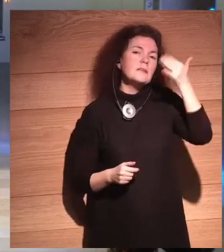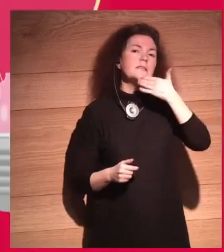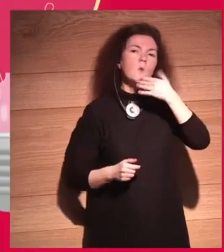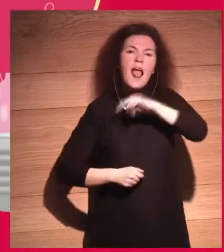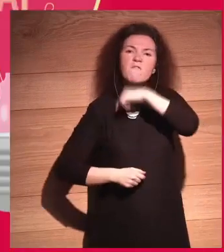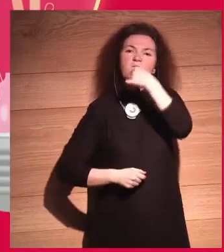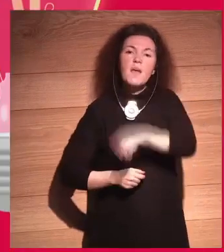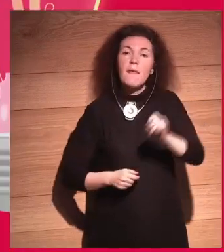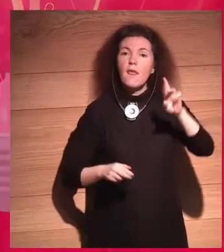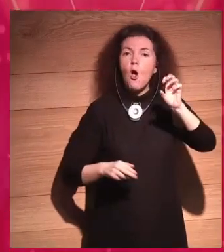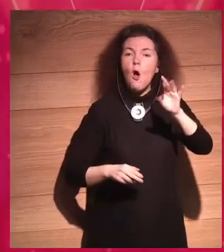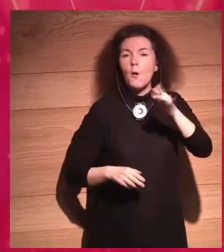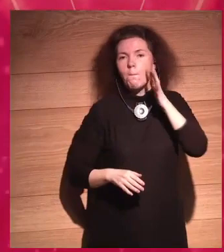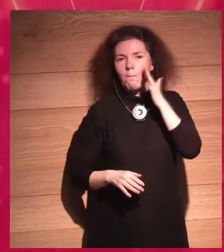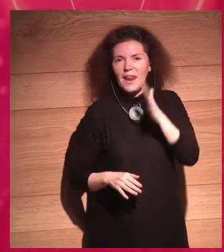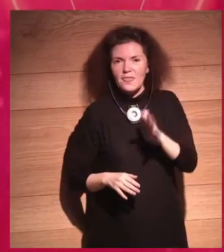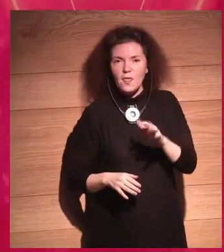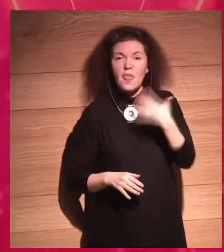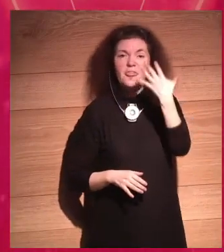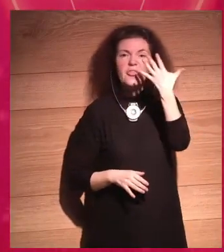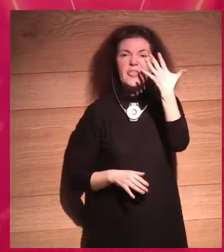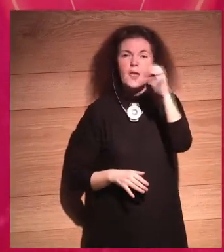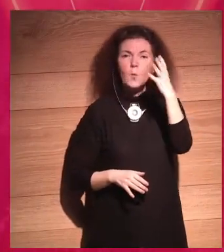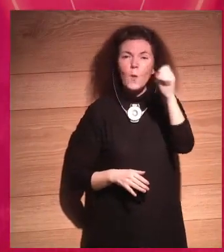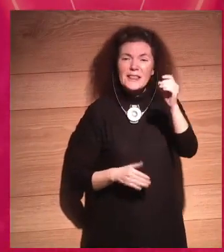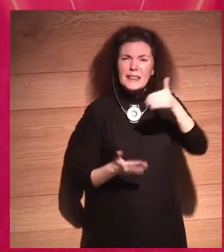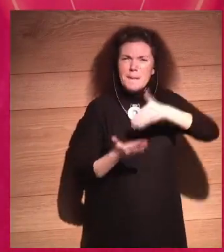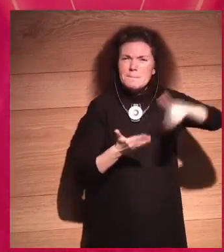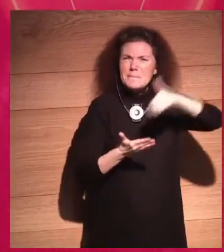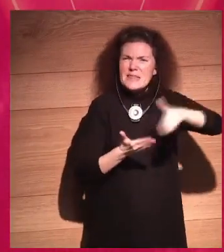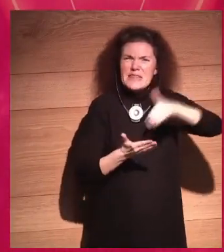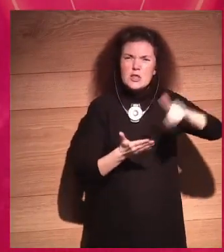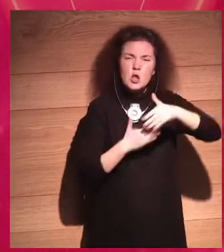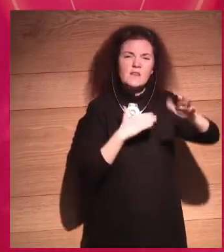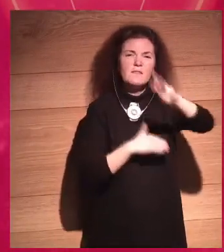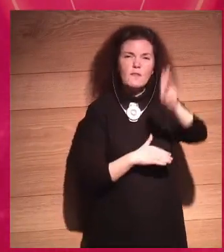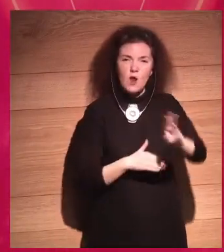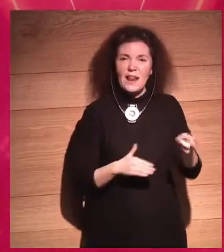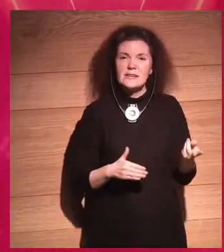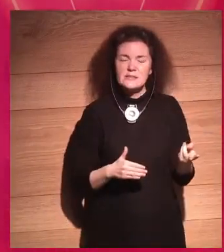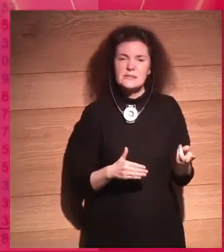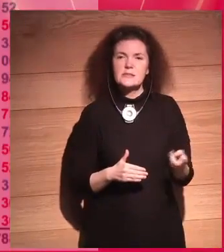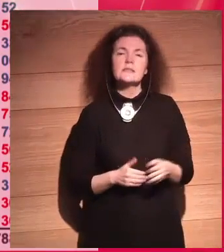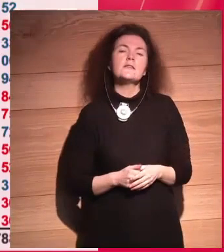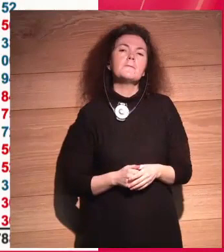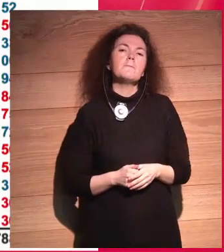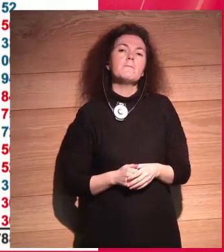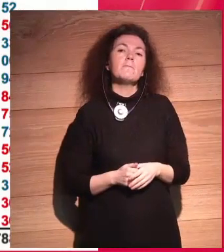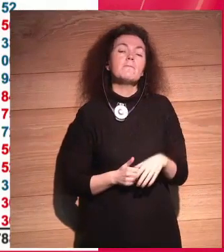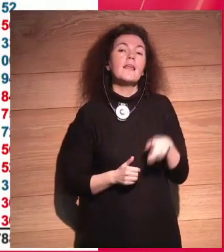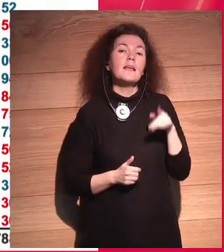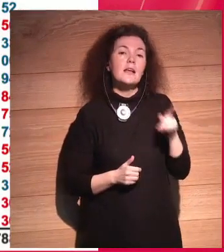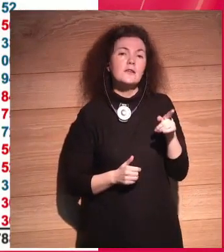del oro de 50 trillones de dólares. Es decir, esto hay un